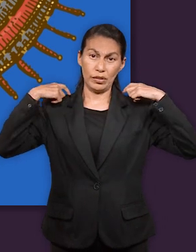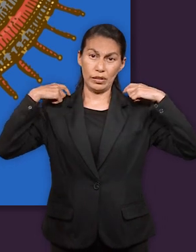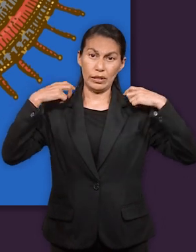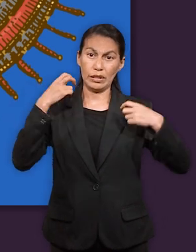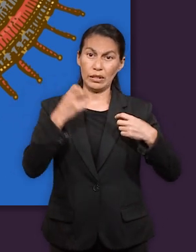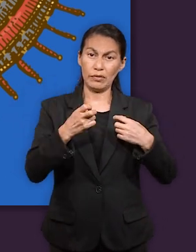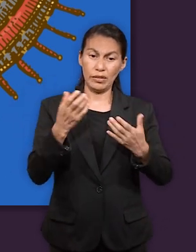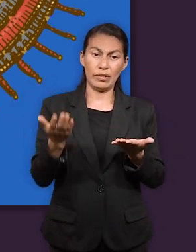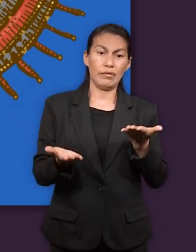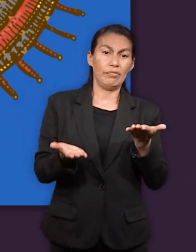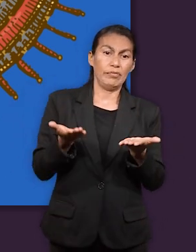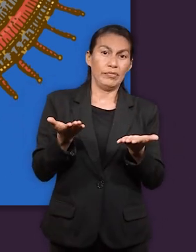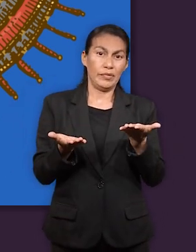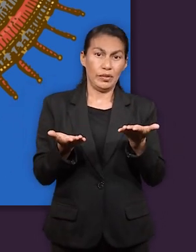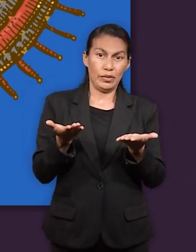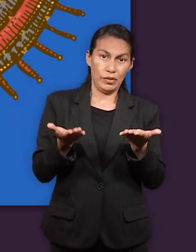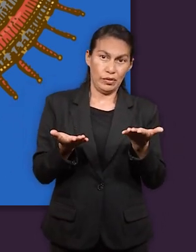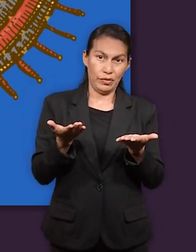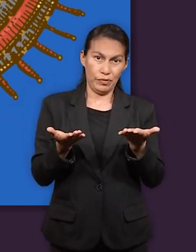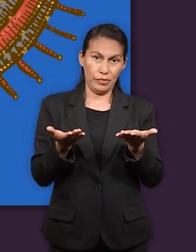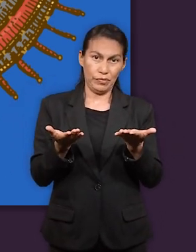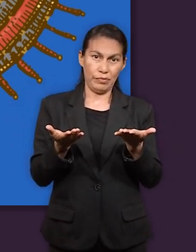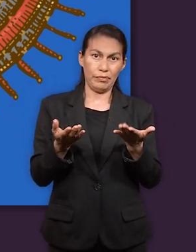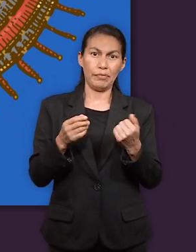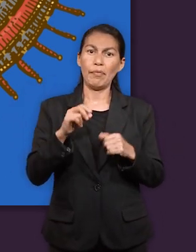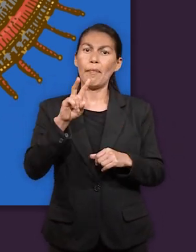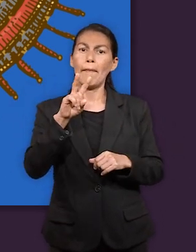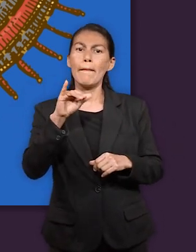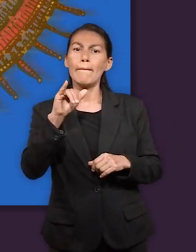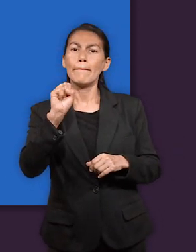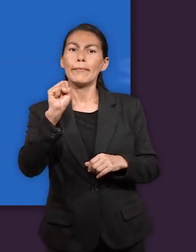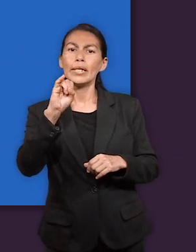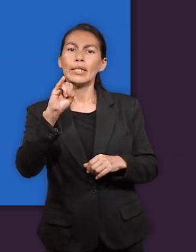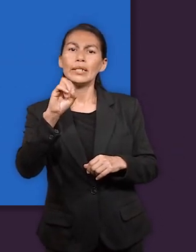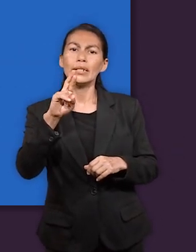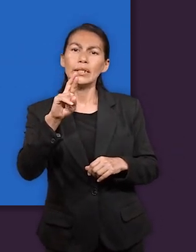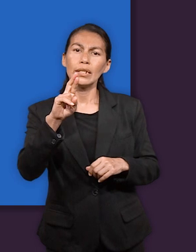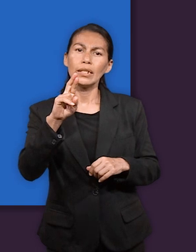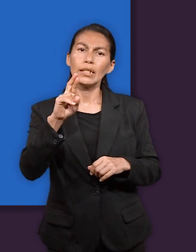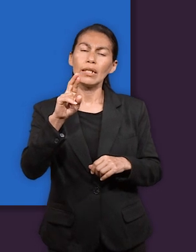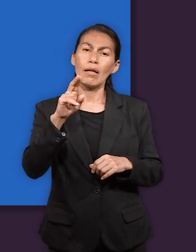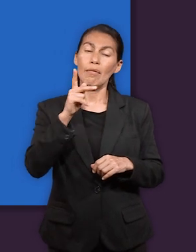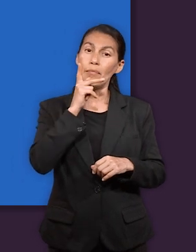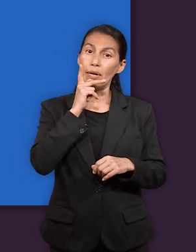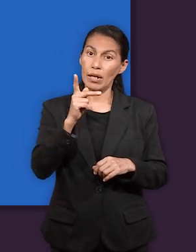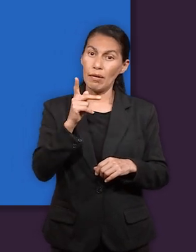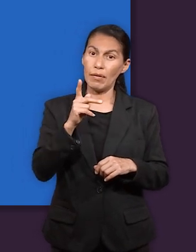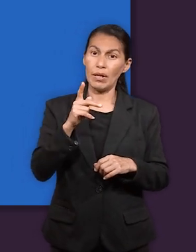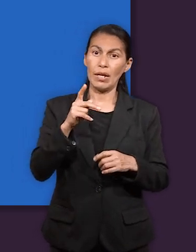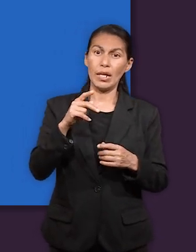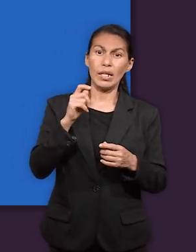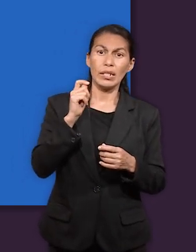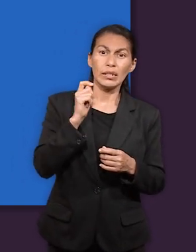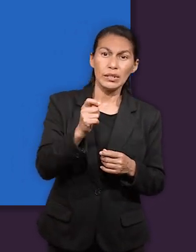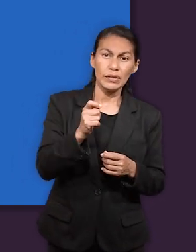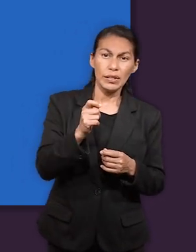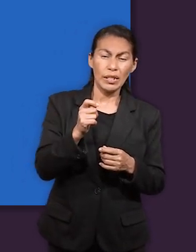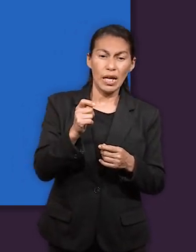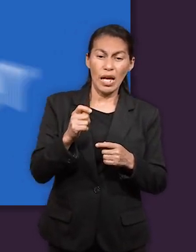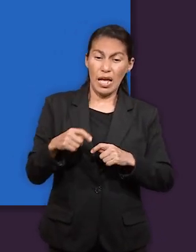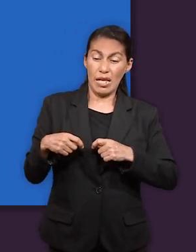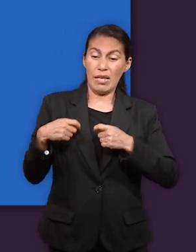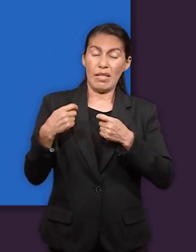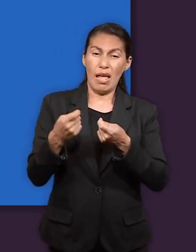se refiere al símbolo de la equidad que caracterizaba la función del vizir una palabra turca derivada del árabe